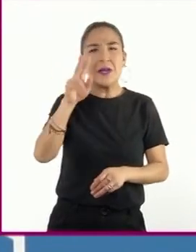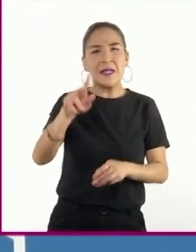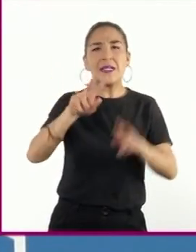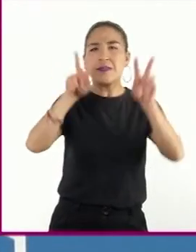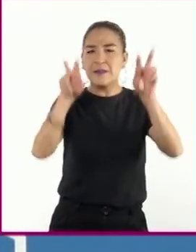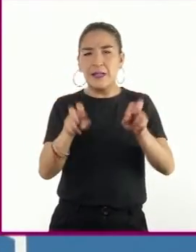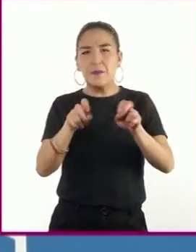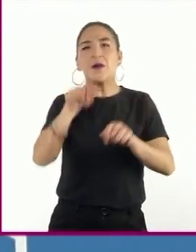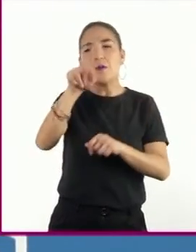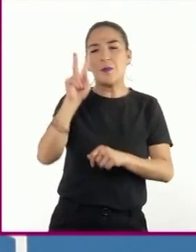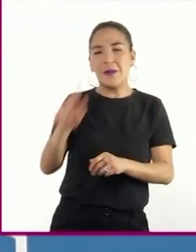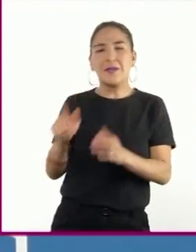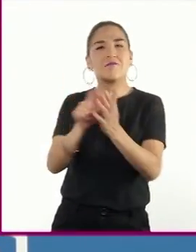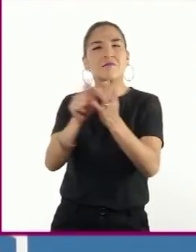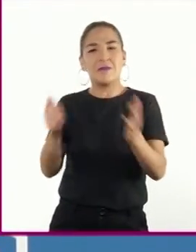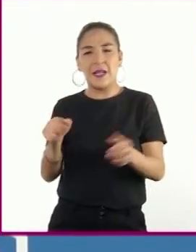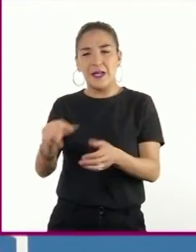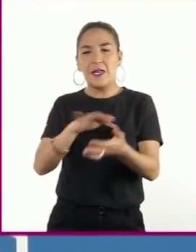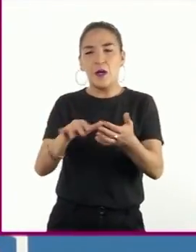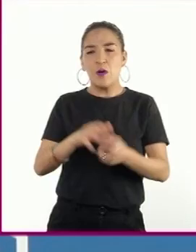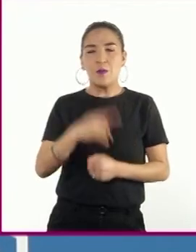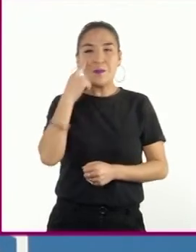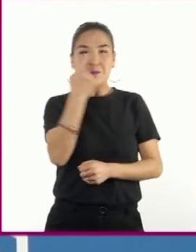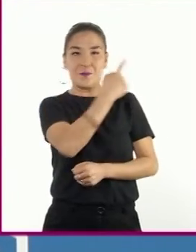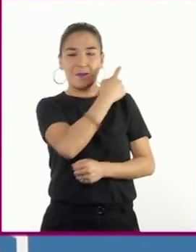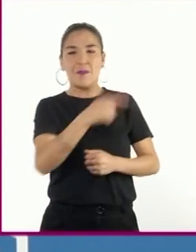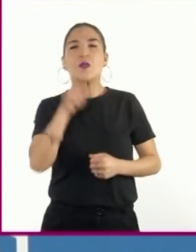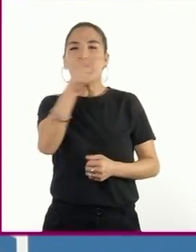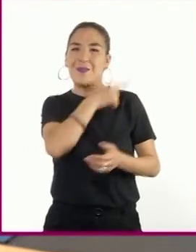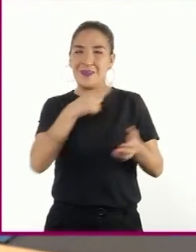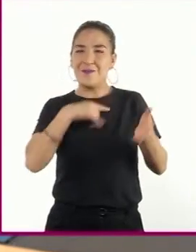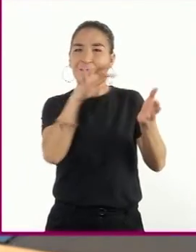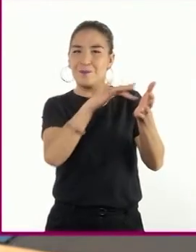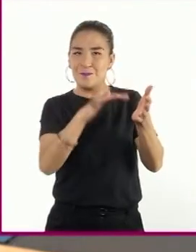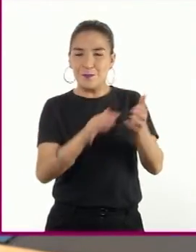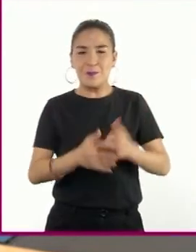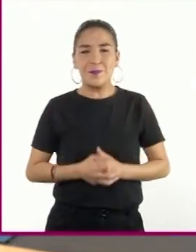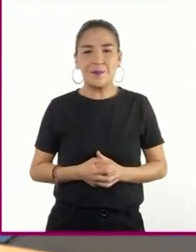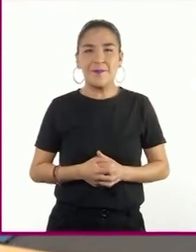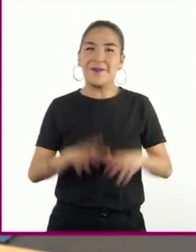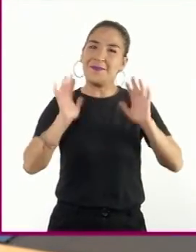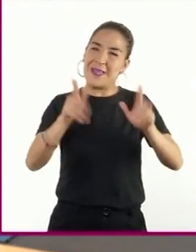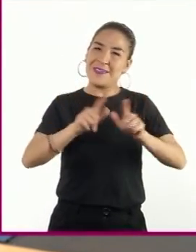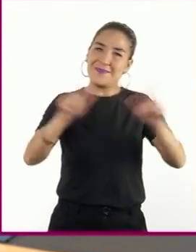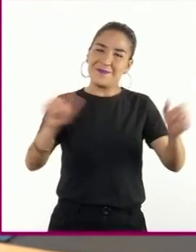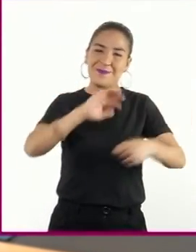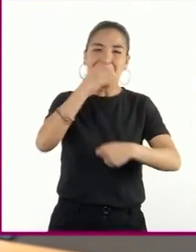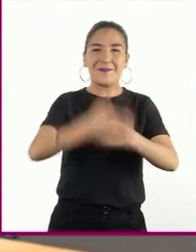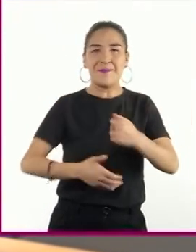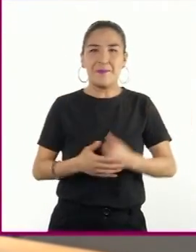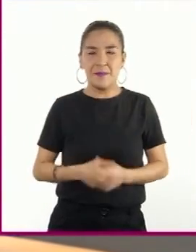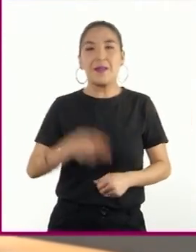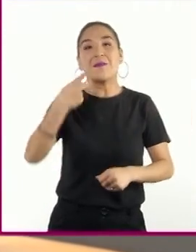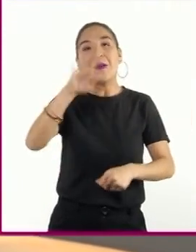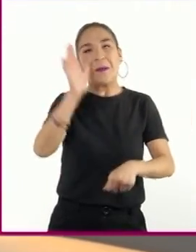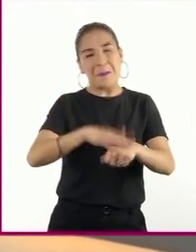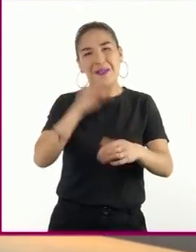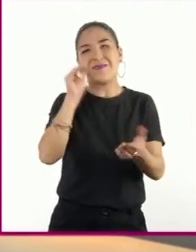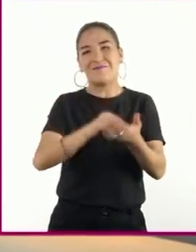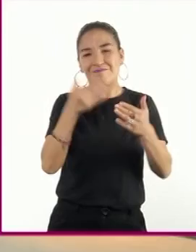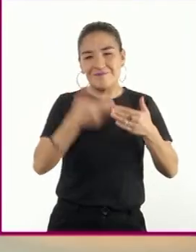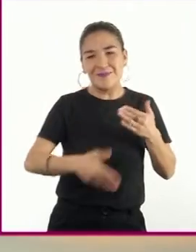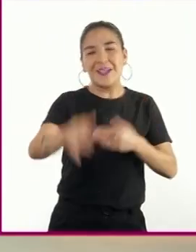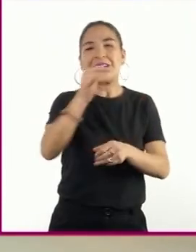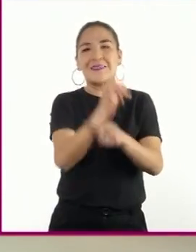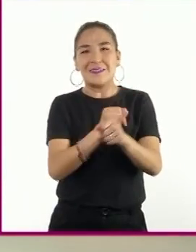leer la novela En busca del cleanser, de Jorge Volpi. Listo, terminamos, pero aún nos queda mucho